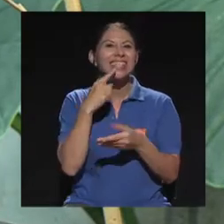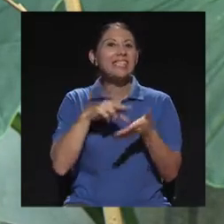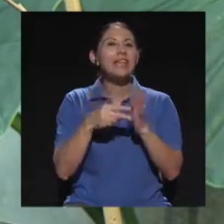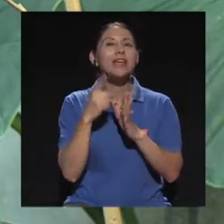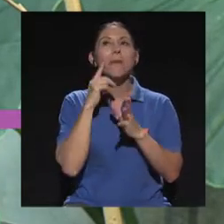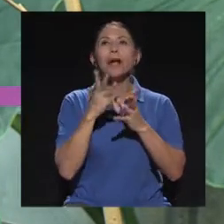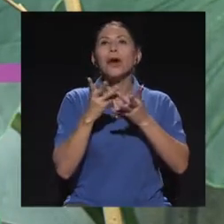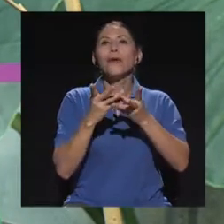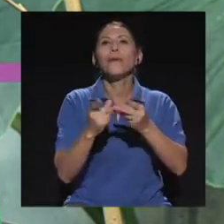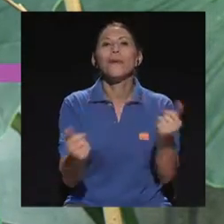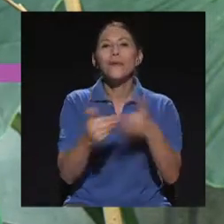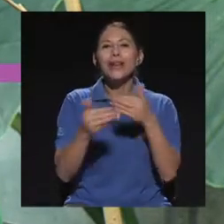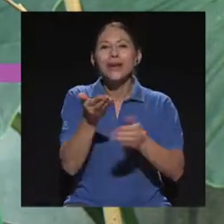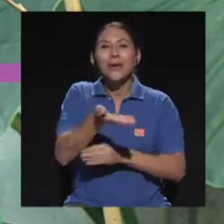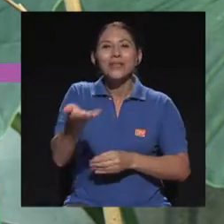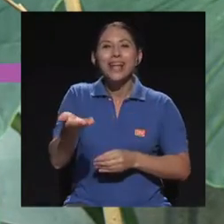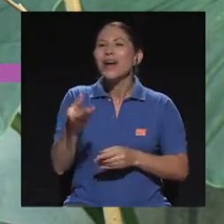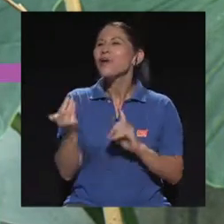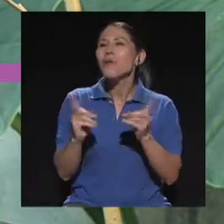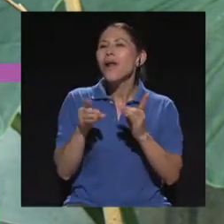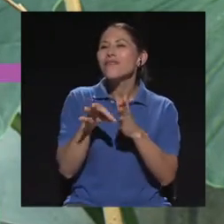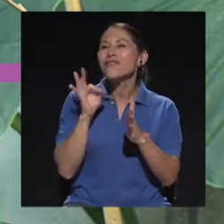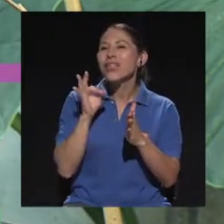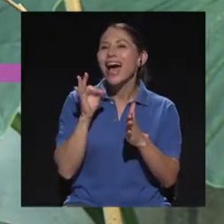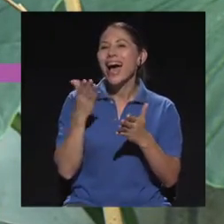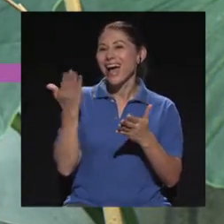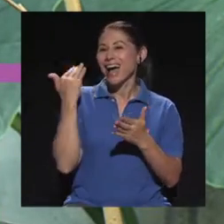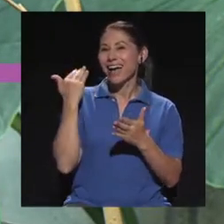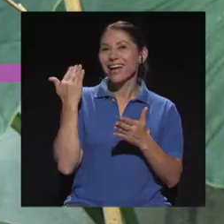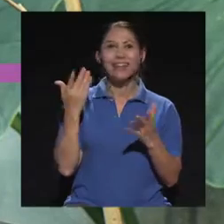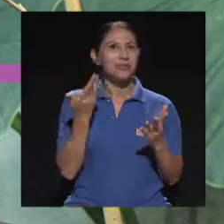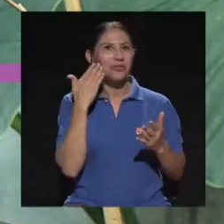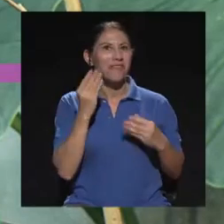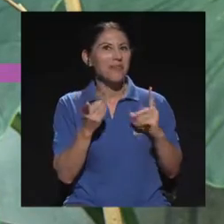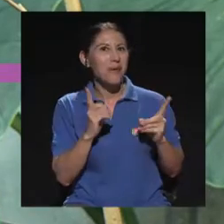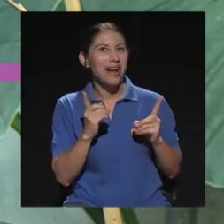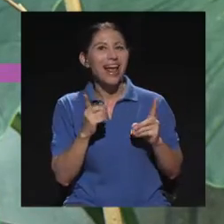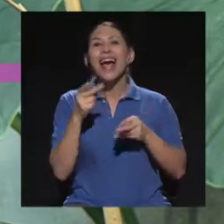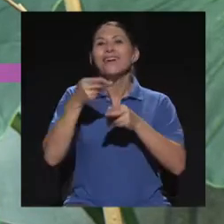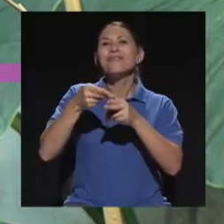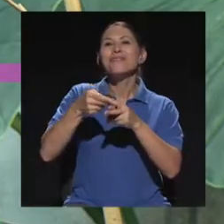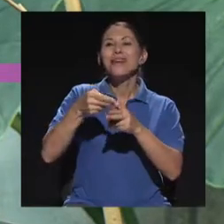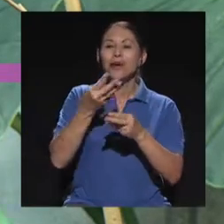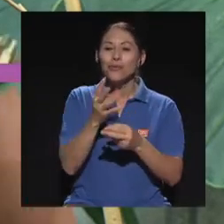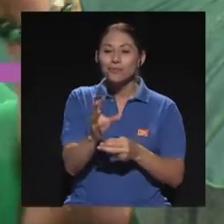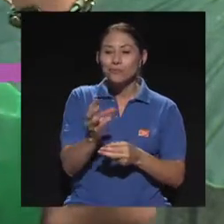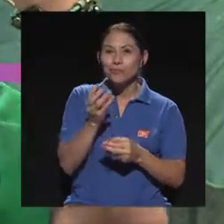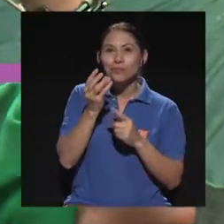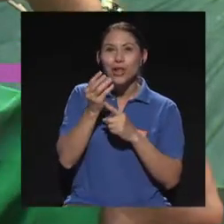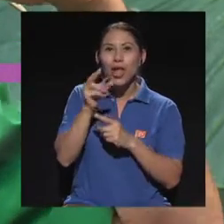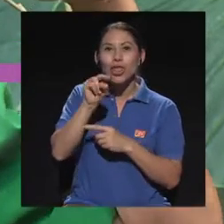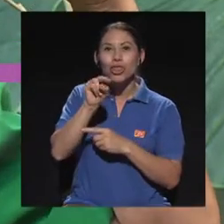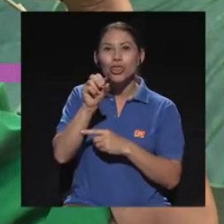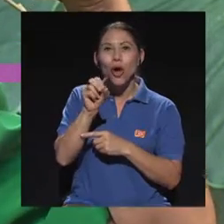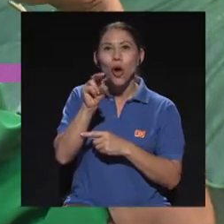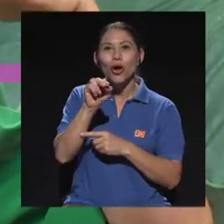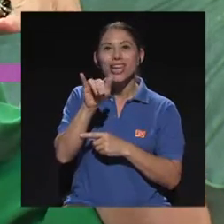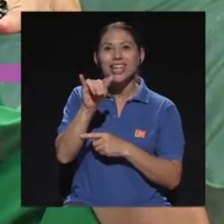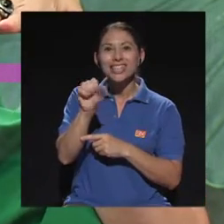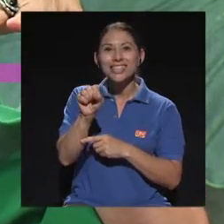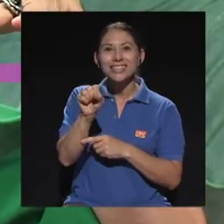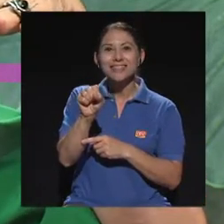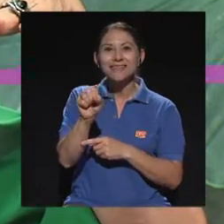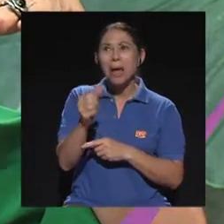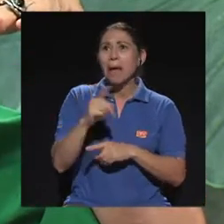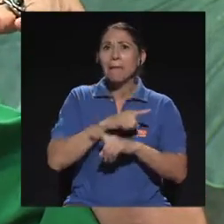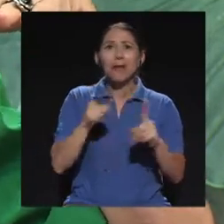reflejo de un estatus social, porque el nonis, o llegó a tener tanta demanda que era carísimo, entonces yo tenía que tener la botella del nonis en